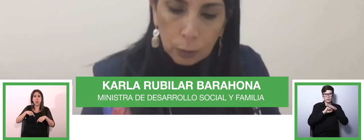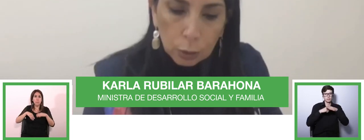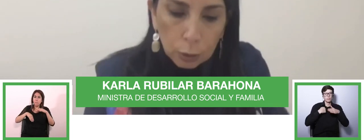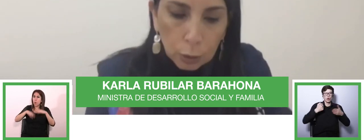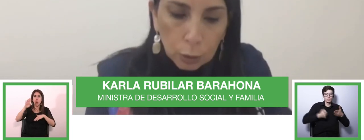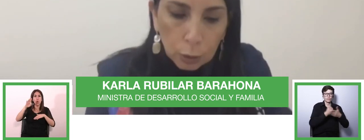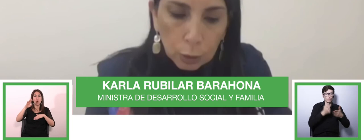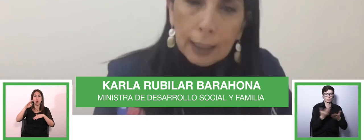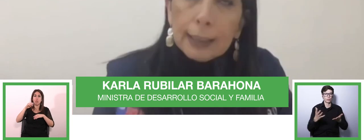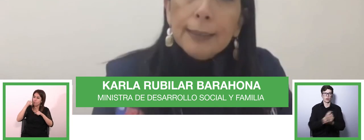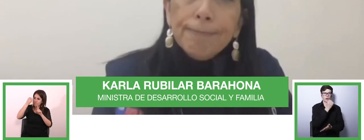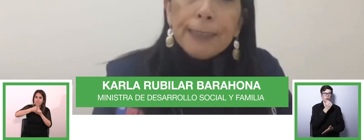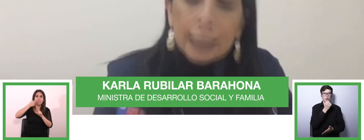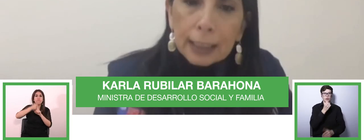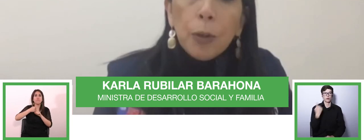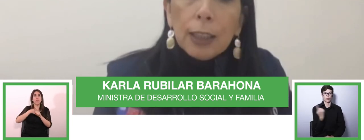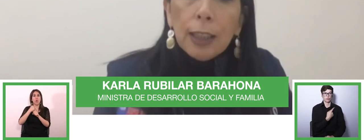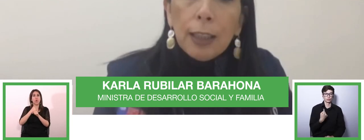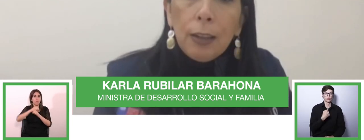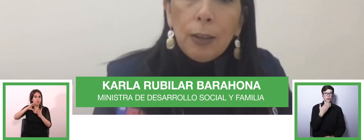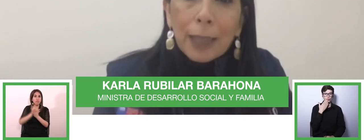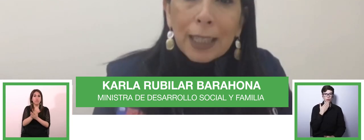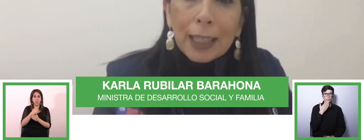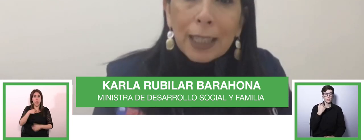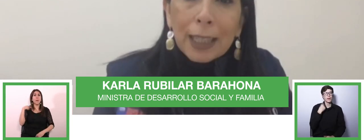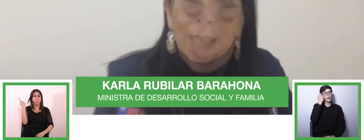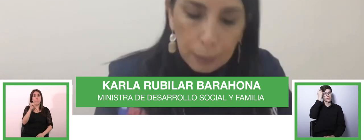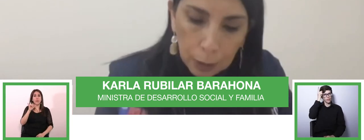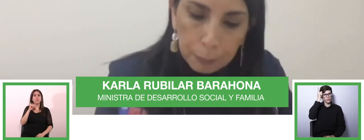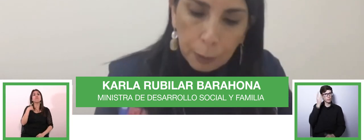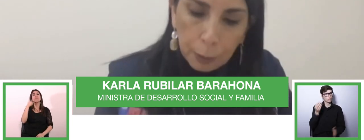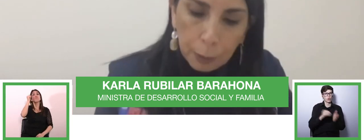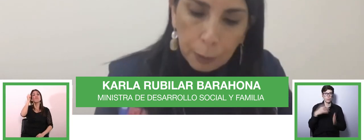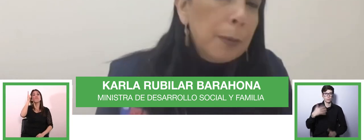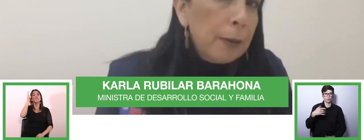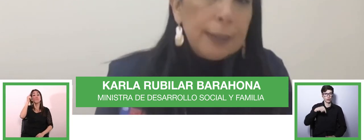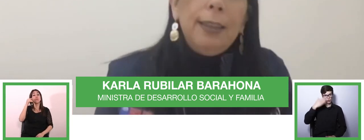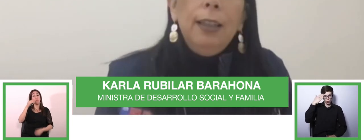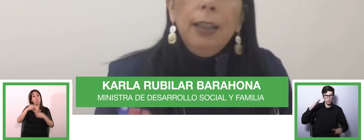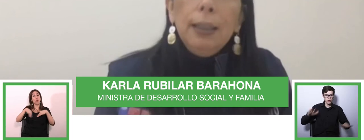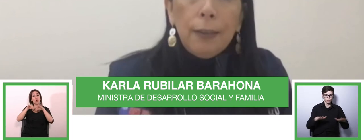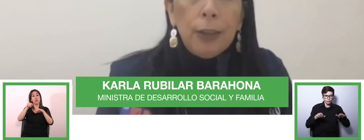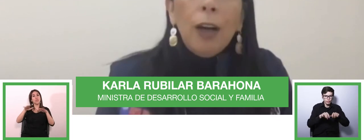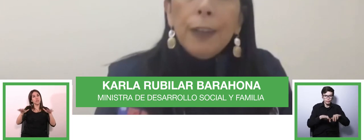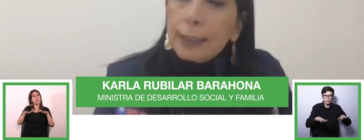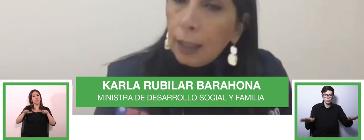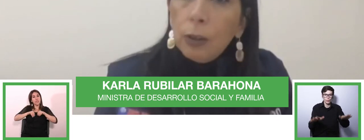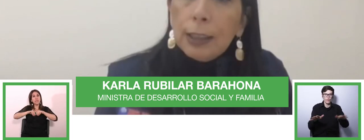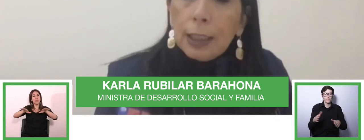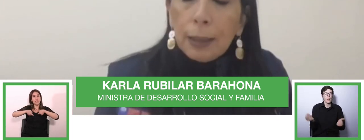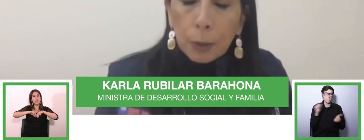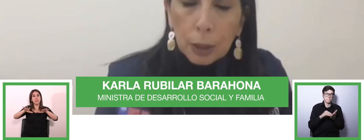nosotros entendemos que lo más relevante es poder promover con mucha más fuerza tal vez nos ha